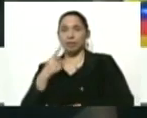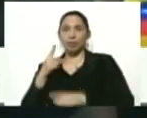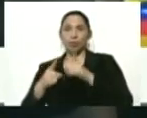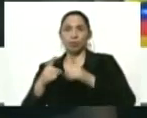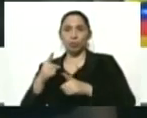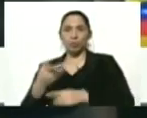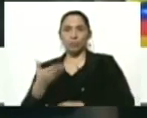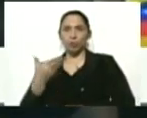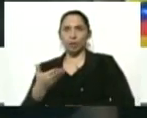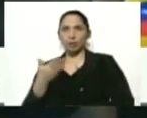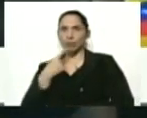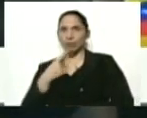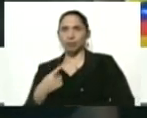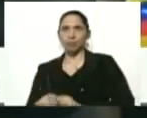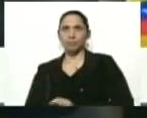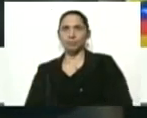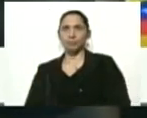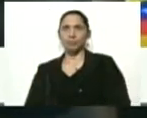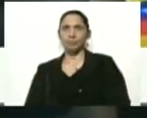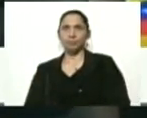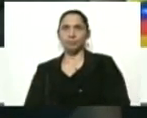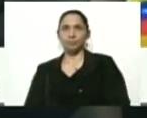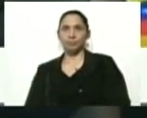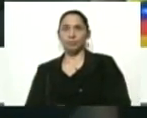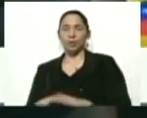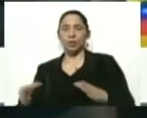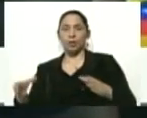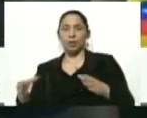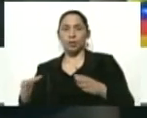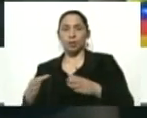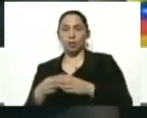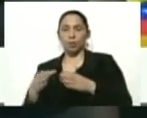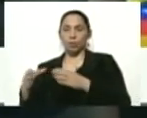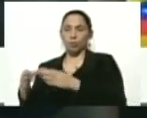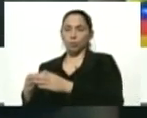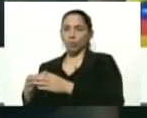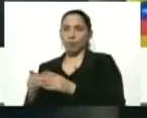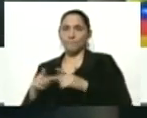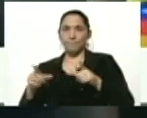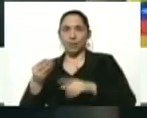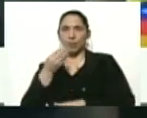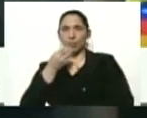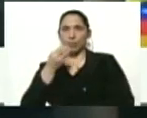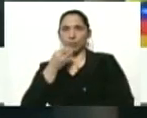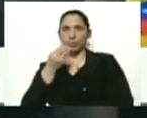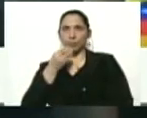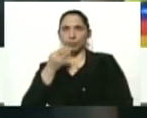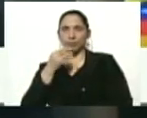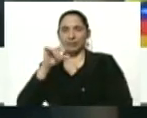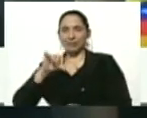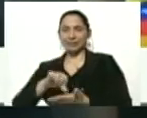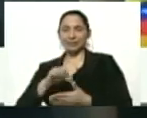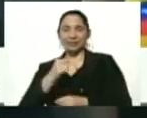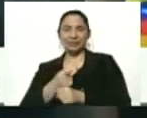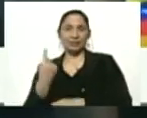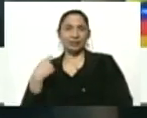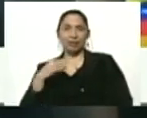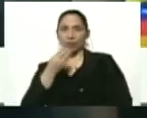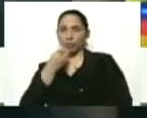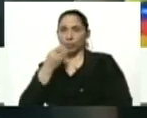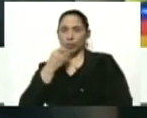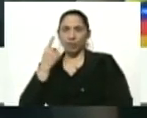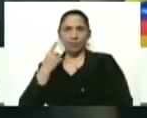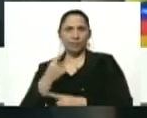importante mencionar la organización de los espacios de comedor los centros de trabajo que tengan comedor